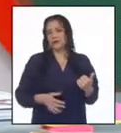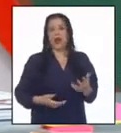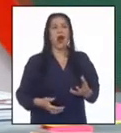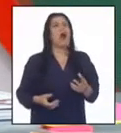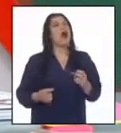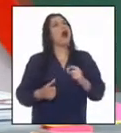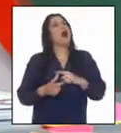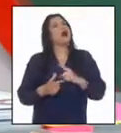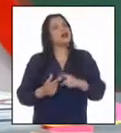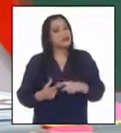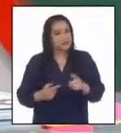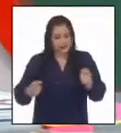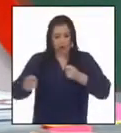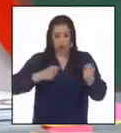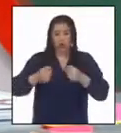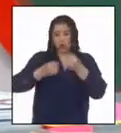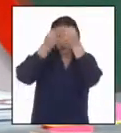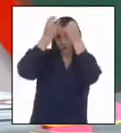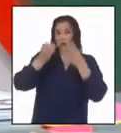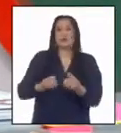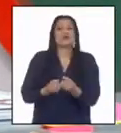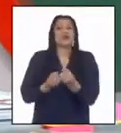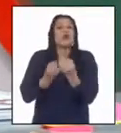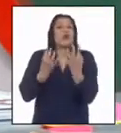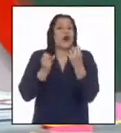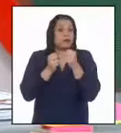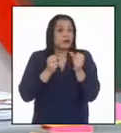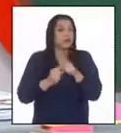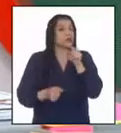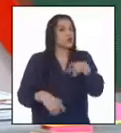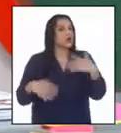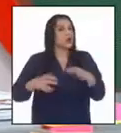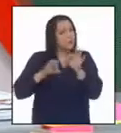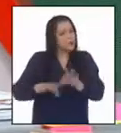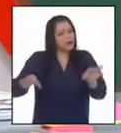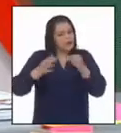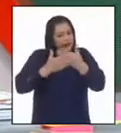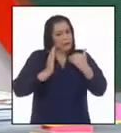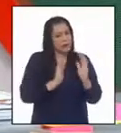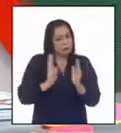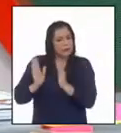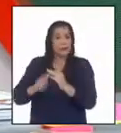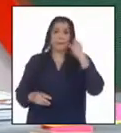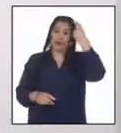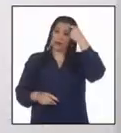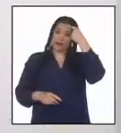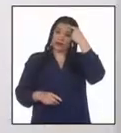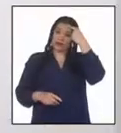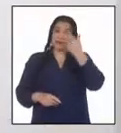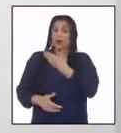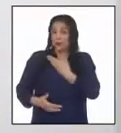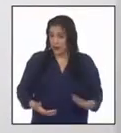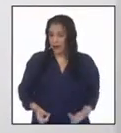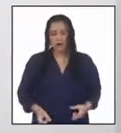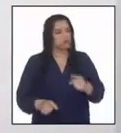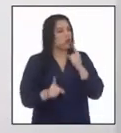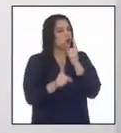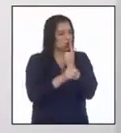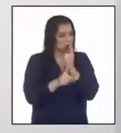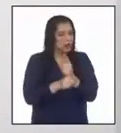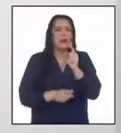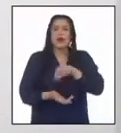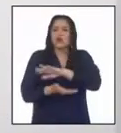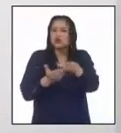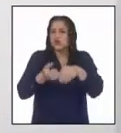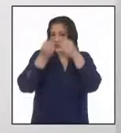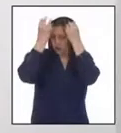Entonces, el manejo de datos cuantitativos es un elemento esencial en la planificación de políticas públicas. Exacto, porque con